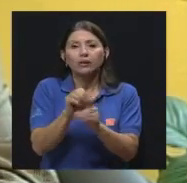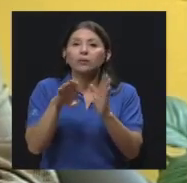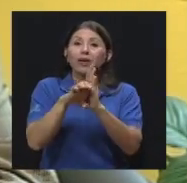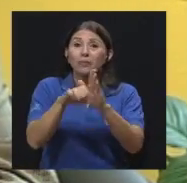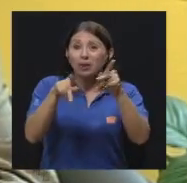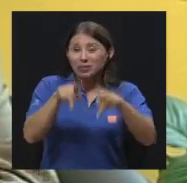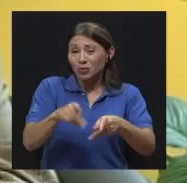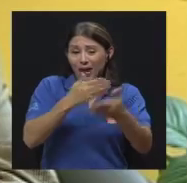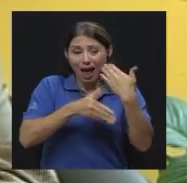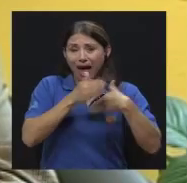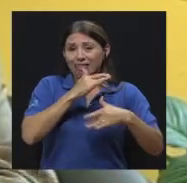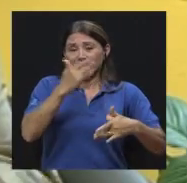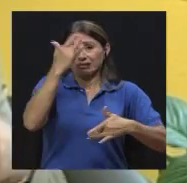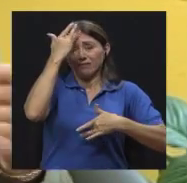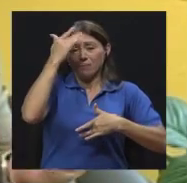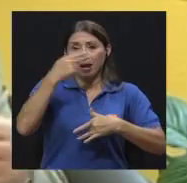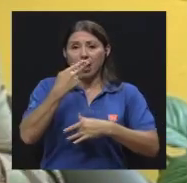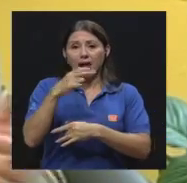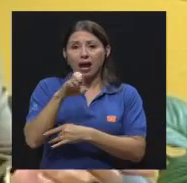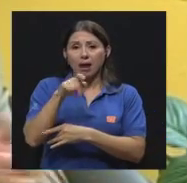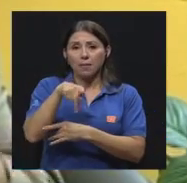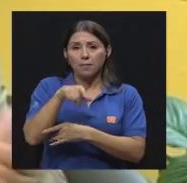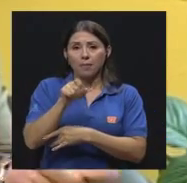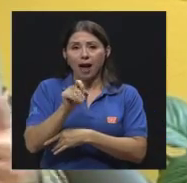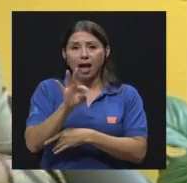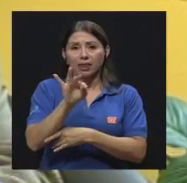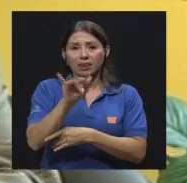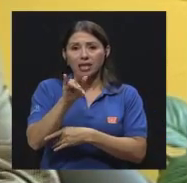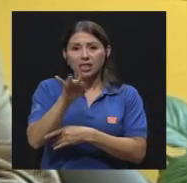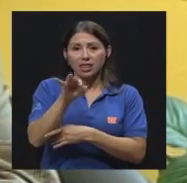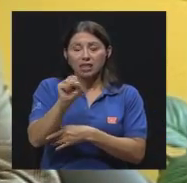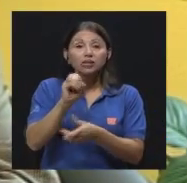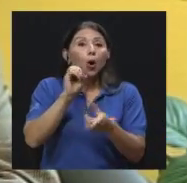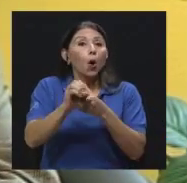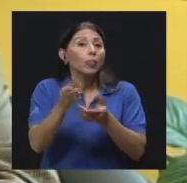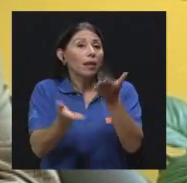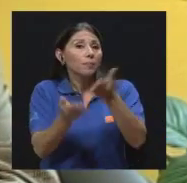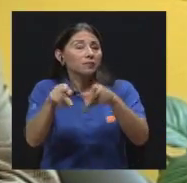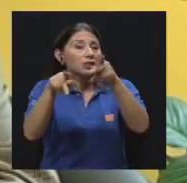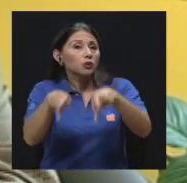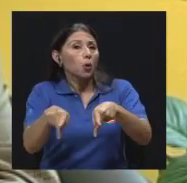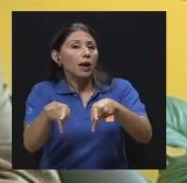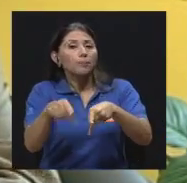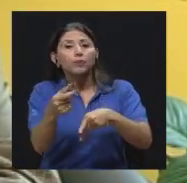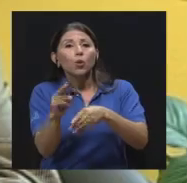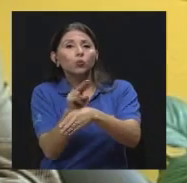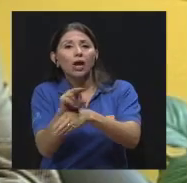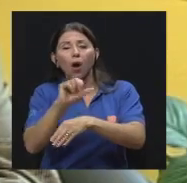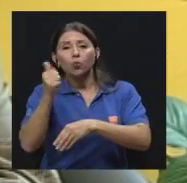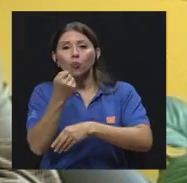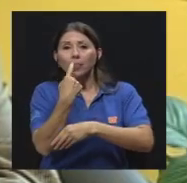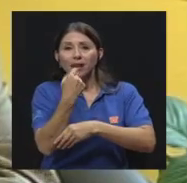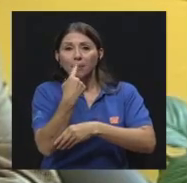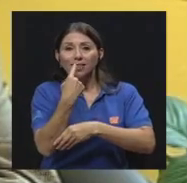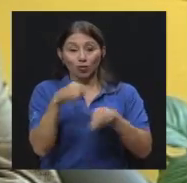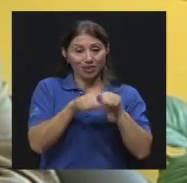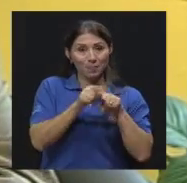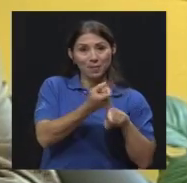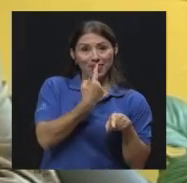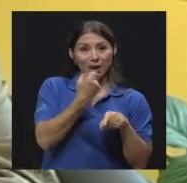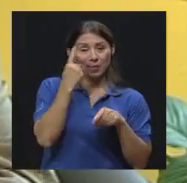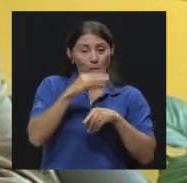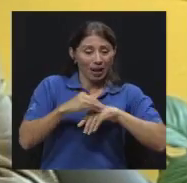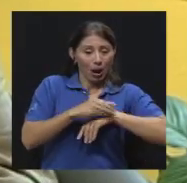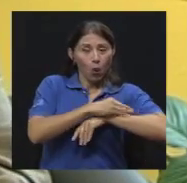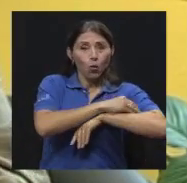o toma medicamentos que puedan combinarse y efecto al efecto sobre el hígado. En general, hoy día